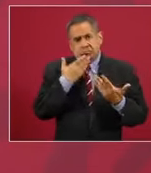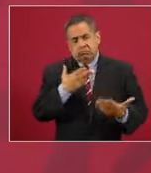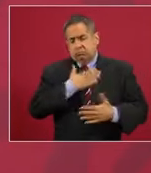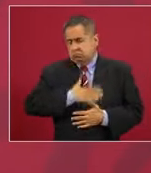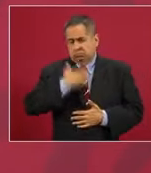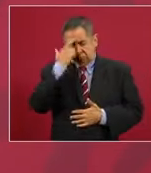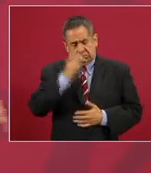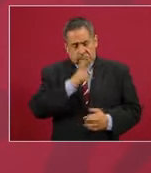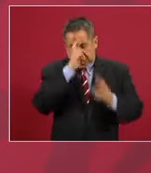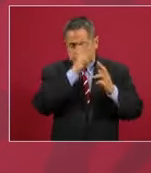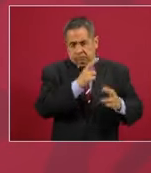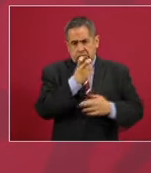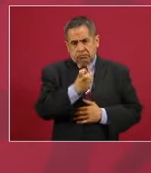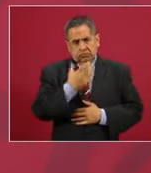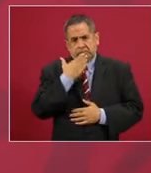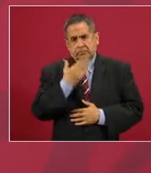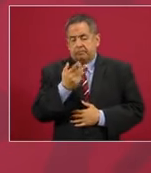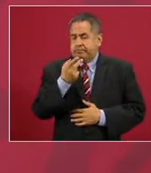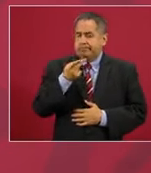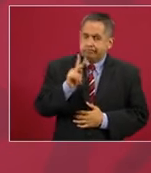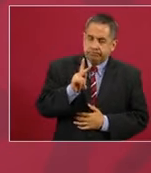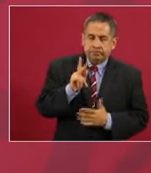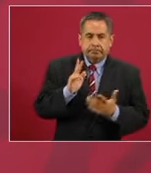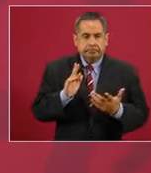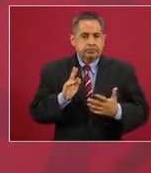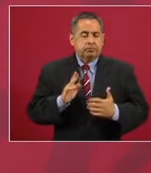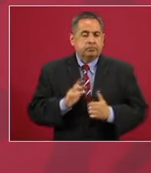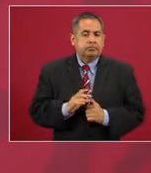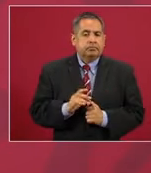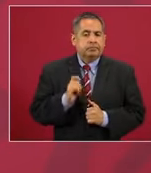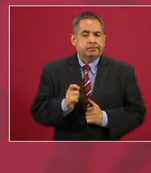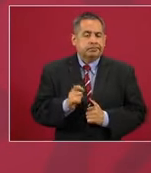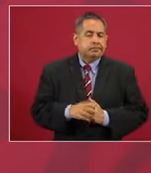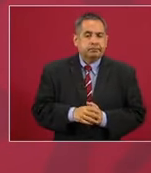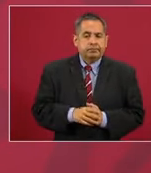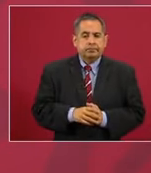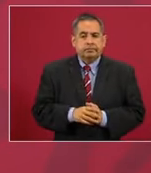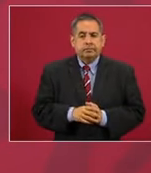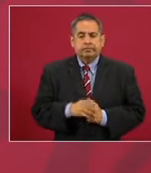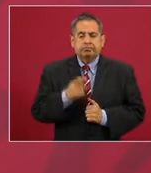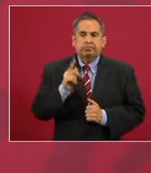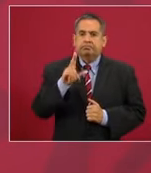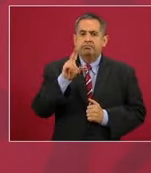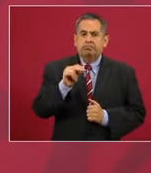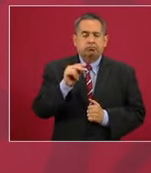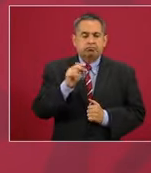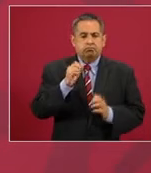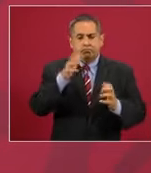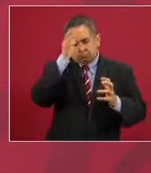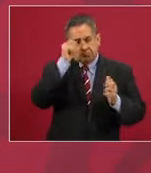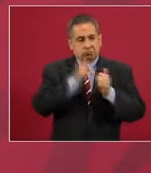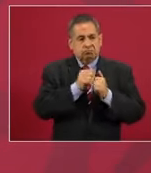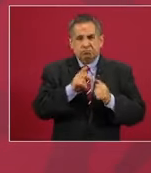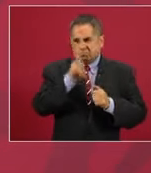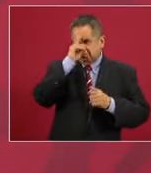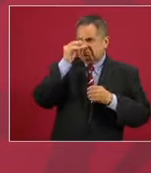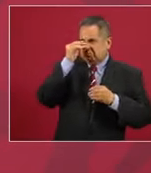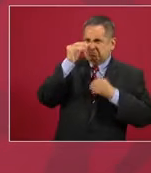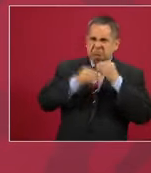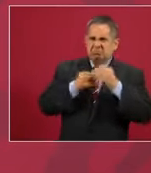pero no estoy de acuerdo con la violencia